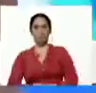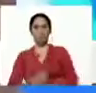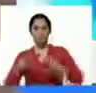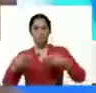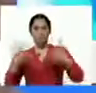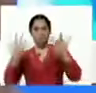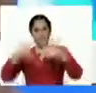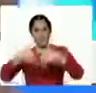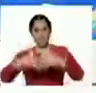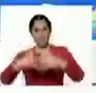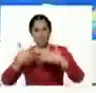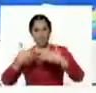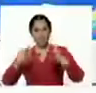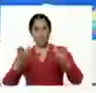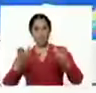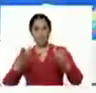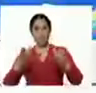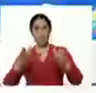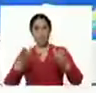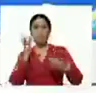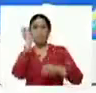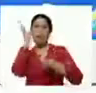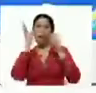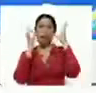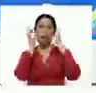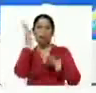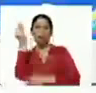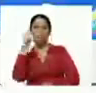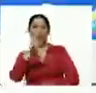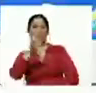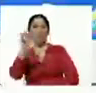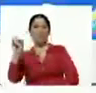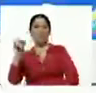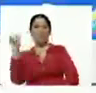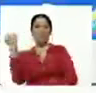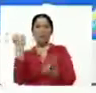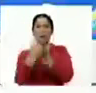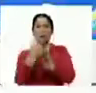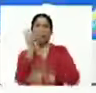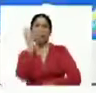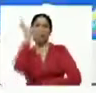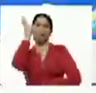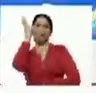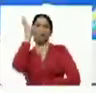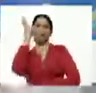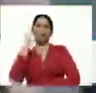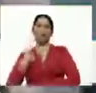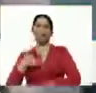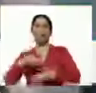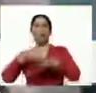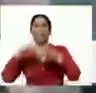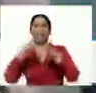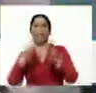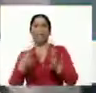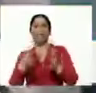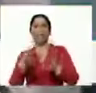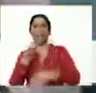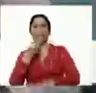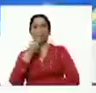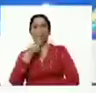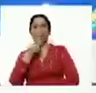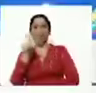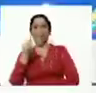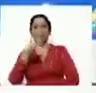nueva planta. Y así están surgiendo. Más de 30 marcas han surgido, me dice el ministro de la Altellería. Más de 30 marcas